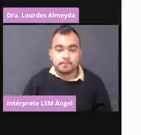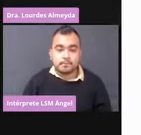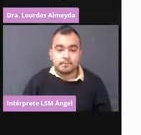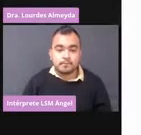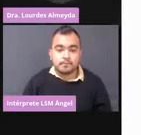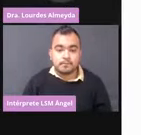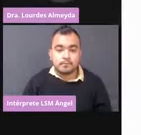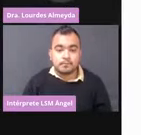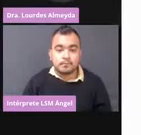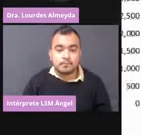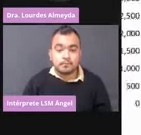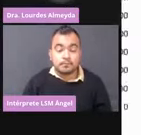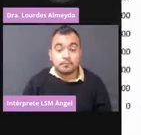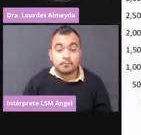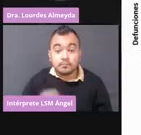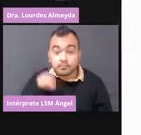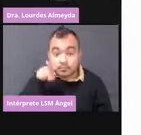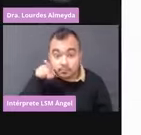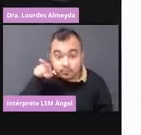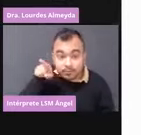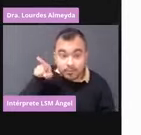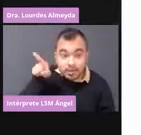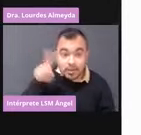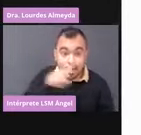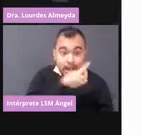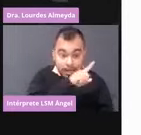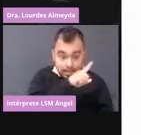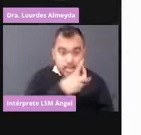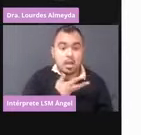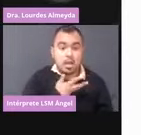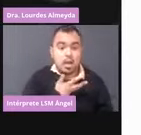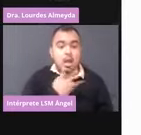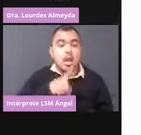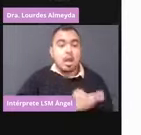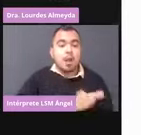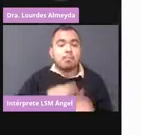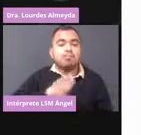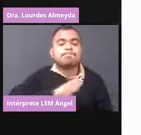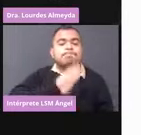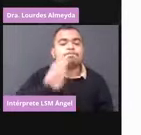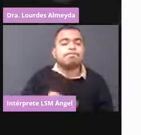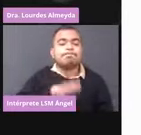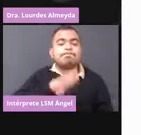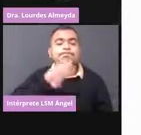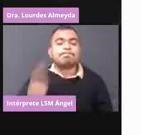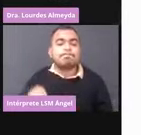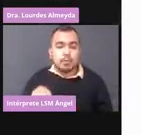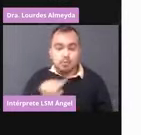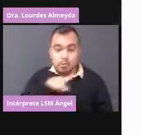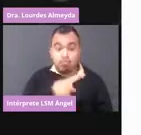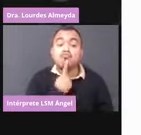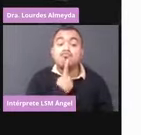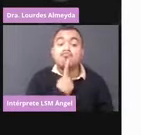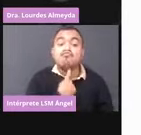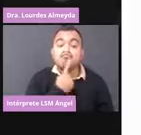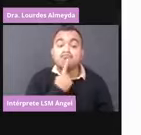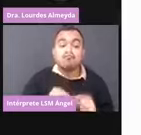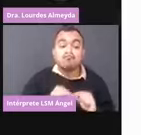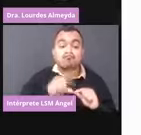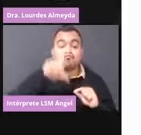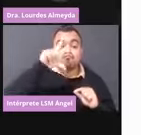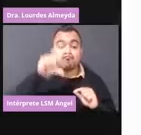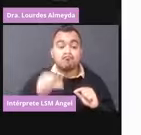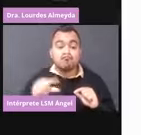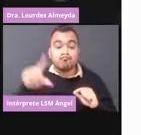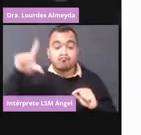Aquí tenemos las defunciones. Las defunciones están en las barritas rojas y la tasa de